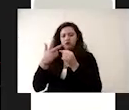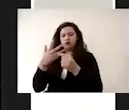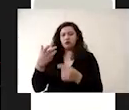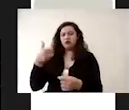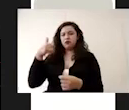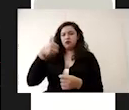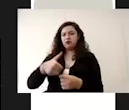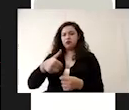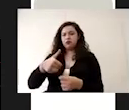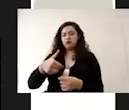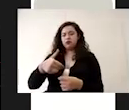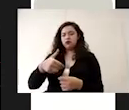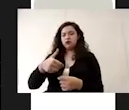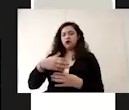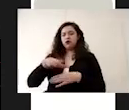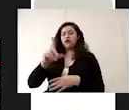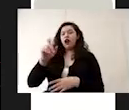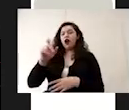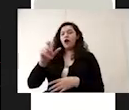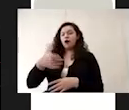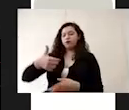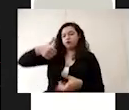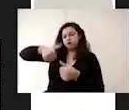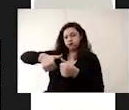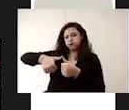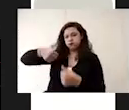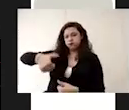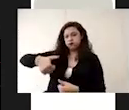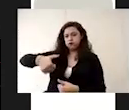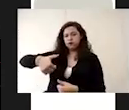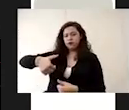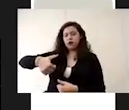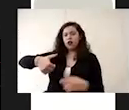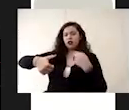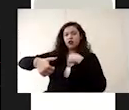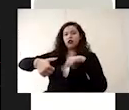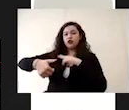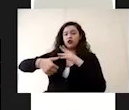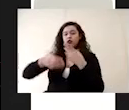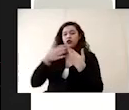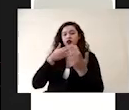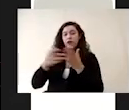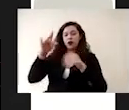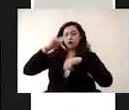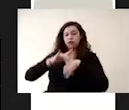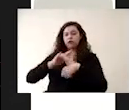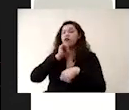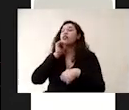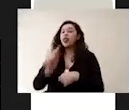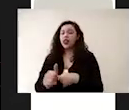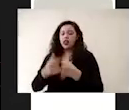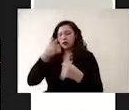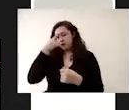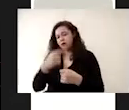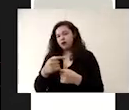sobre la columna de agua, evitando que con las manos toquemos la pastilla para que no haya ningún